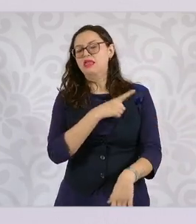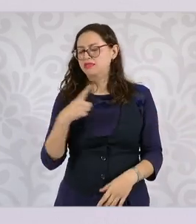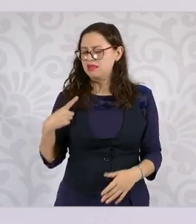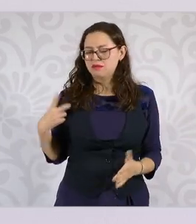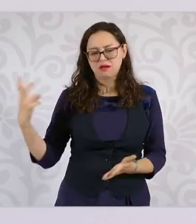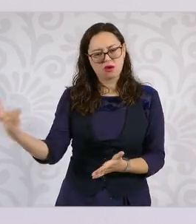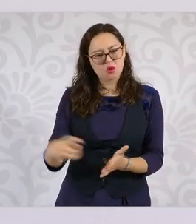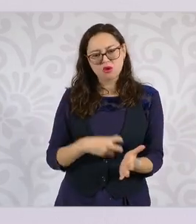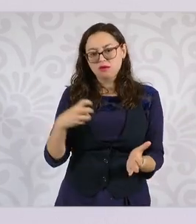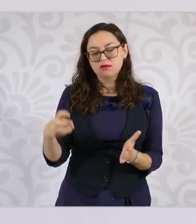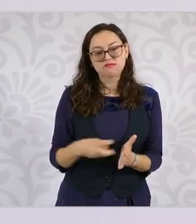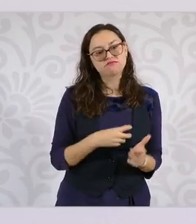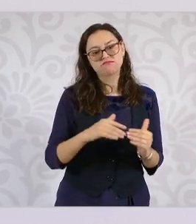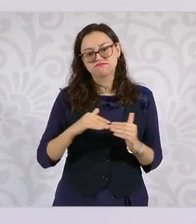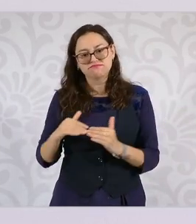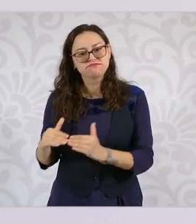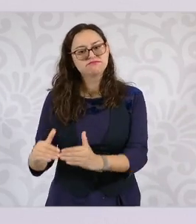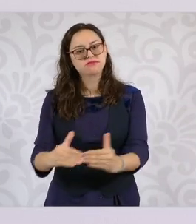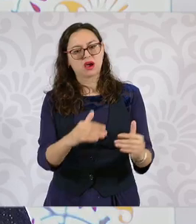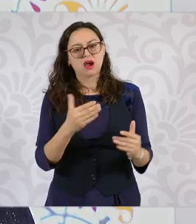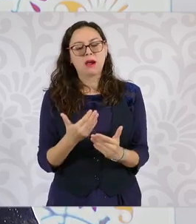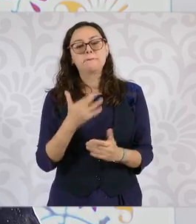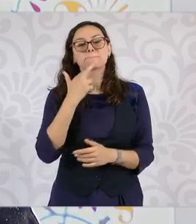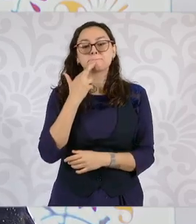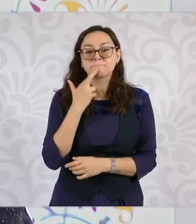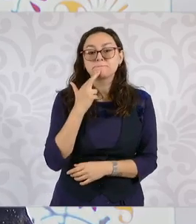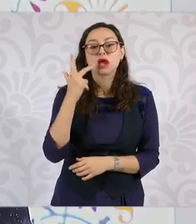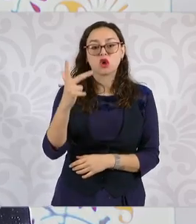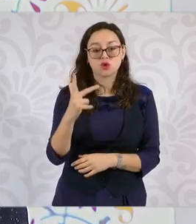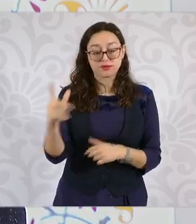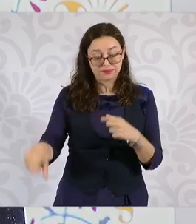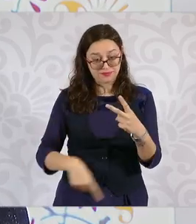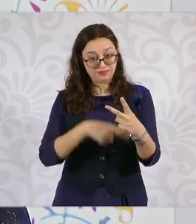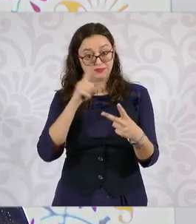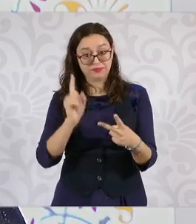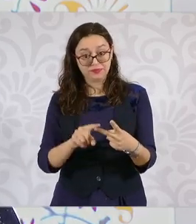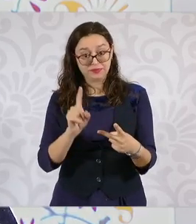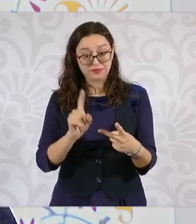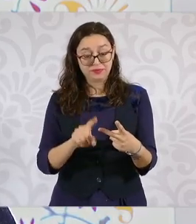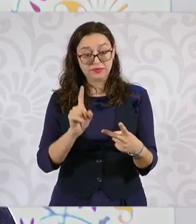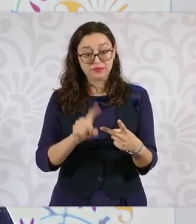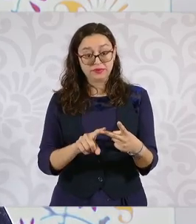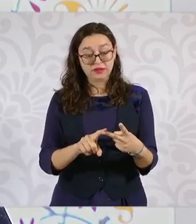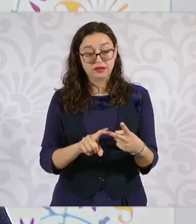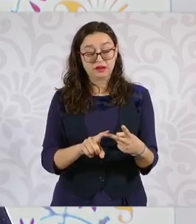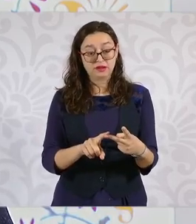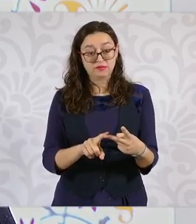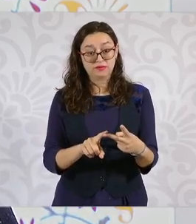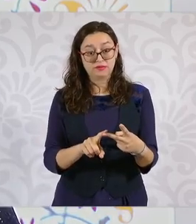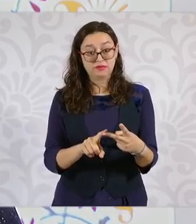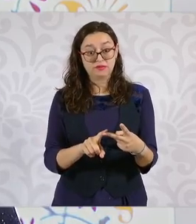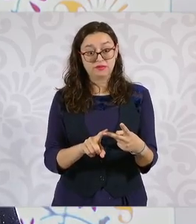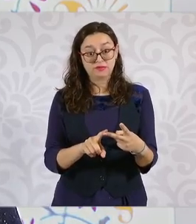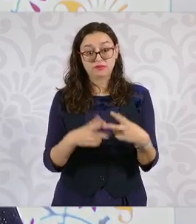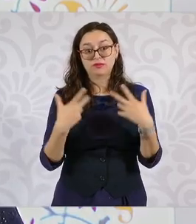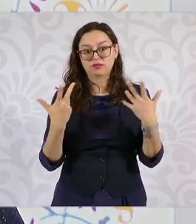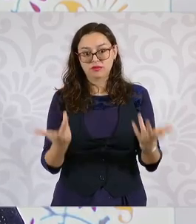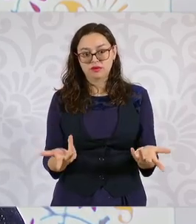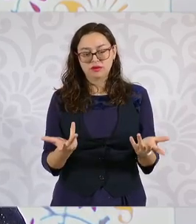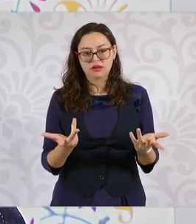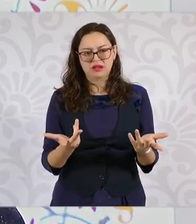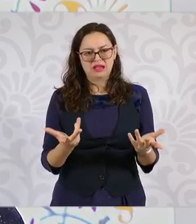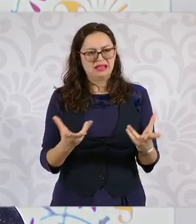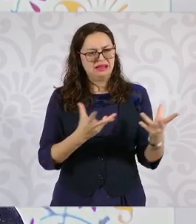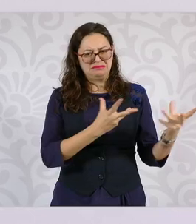las y los trabajadores de la educación. Pero además queremos reducir el número de opciones.